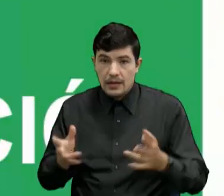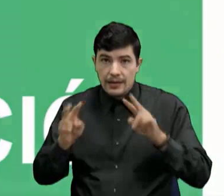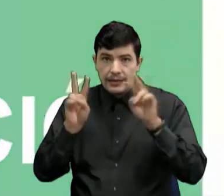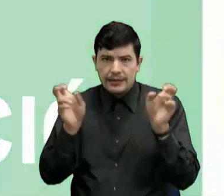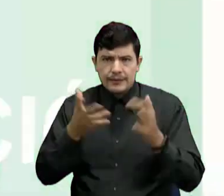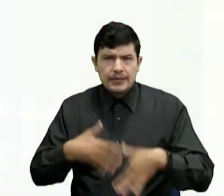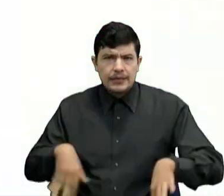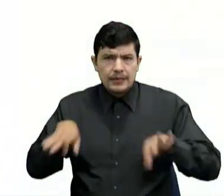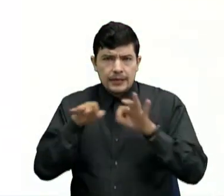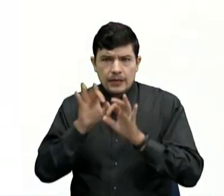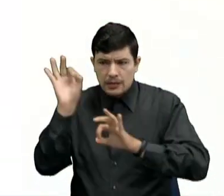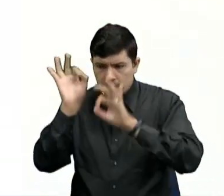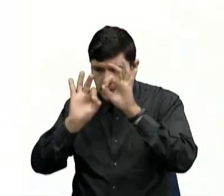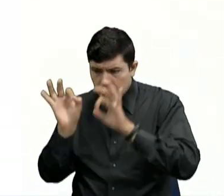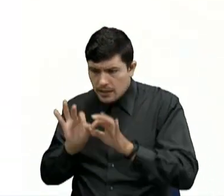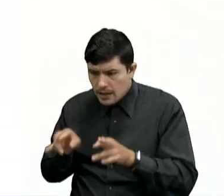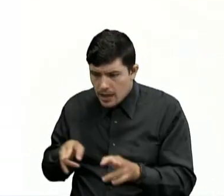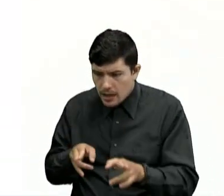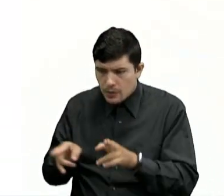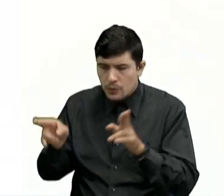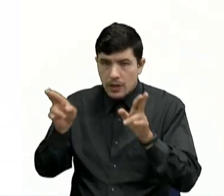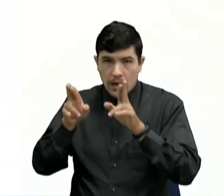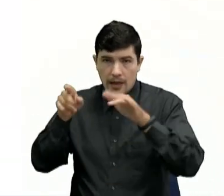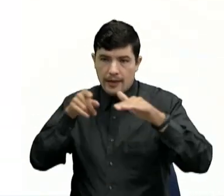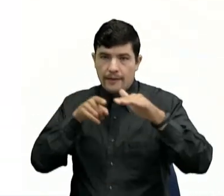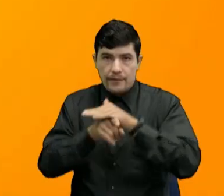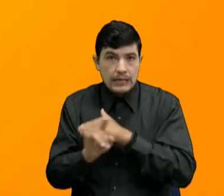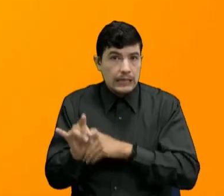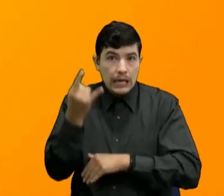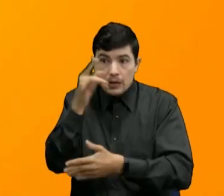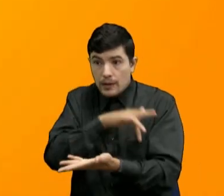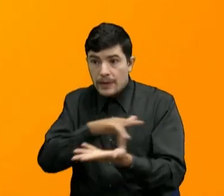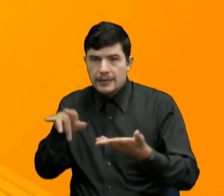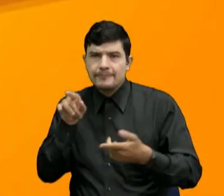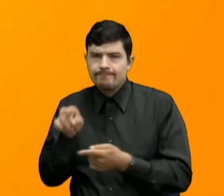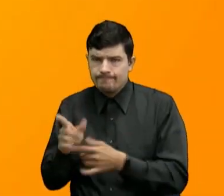rutas de evacuación De un edificio en caso de emergencia